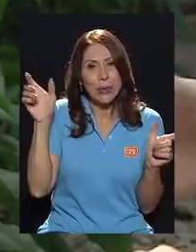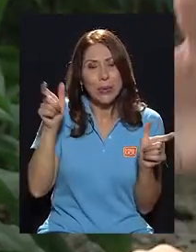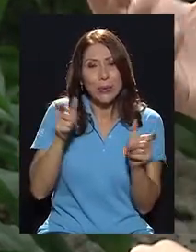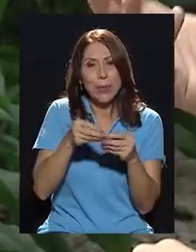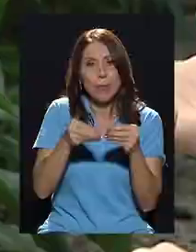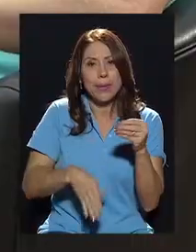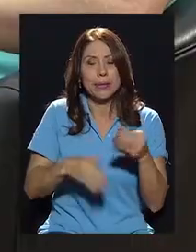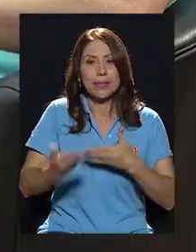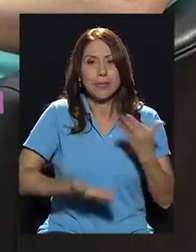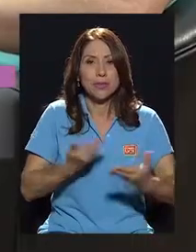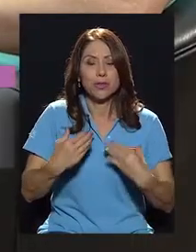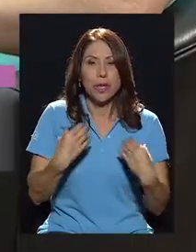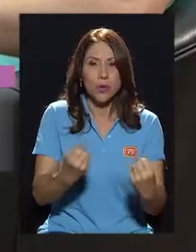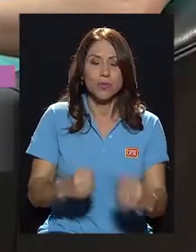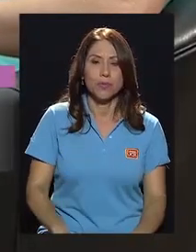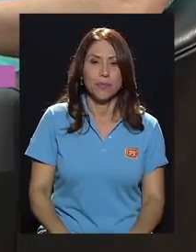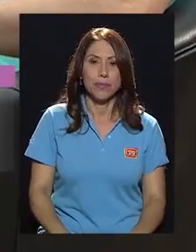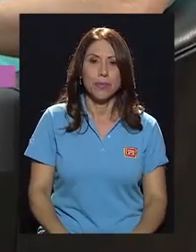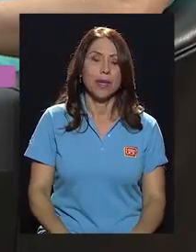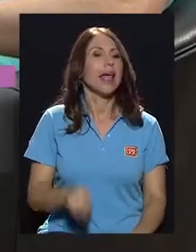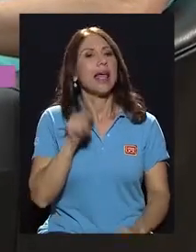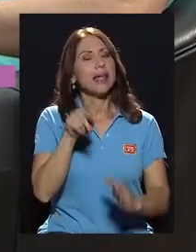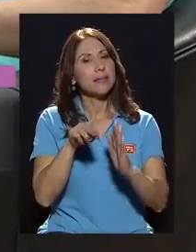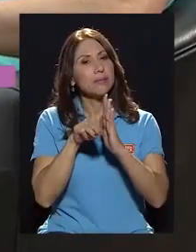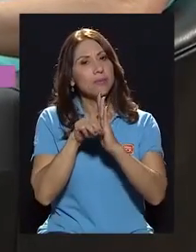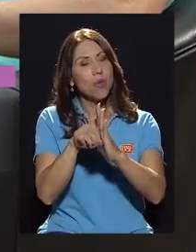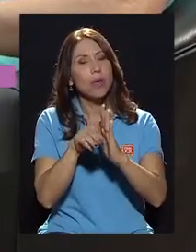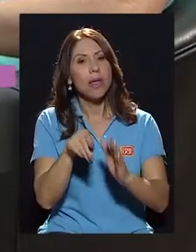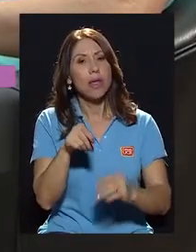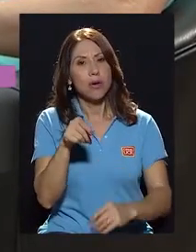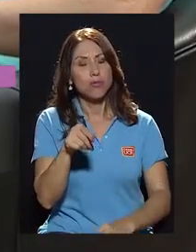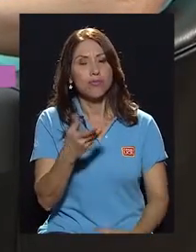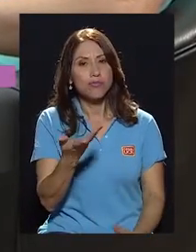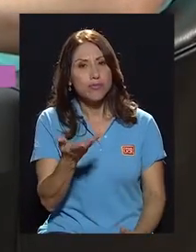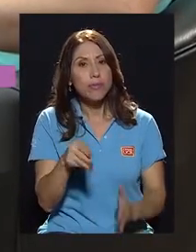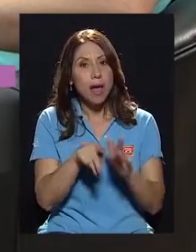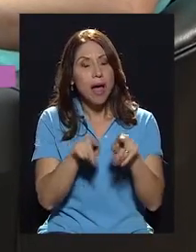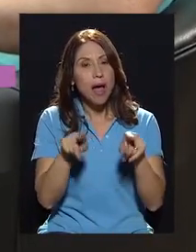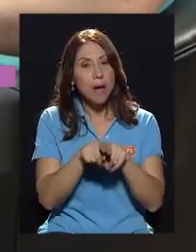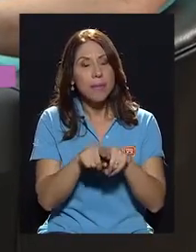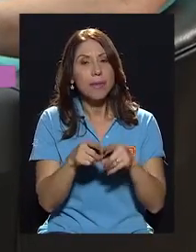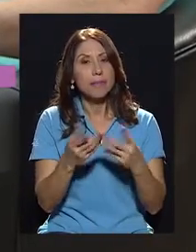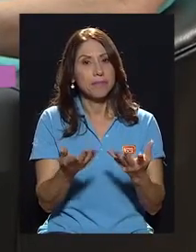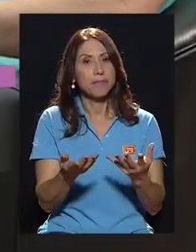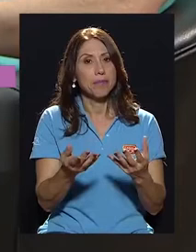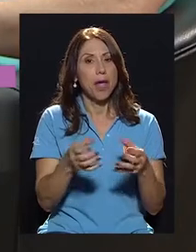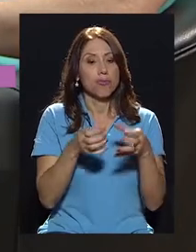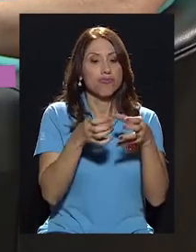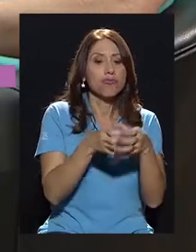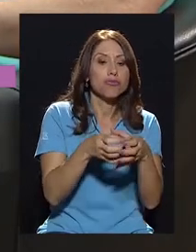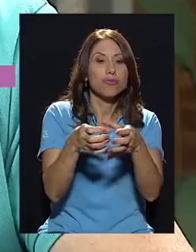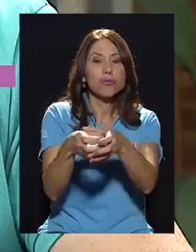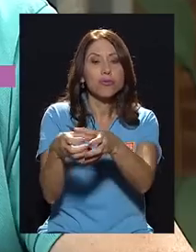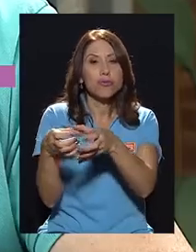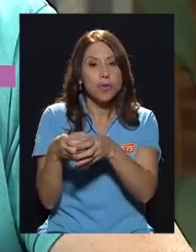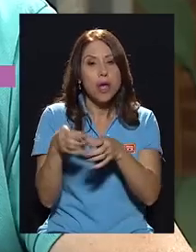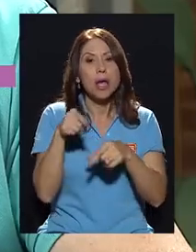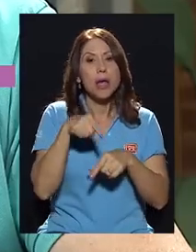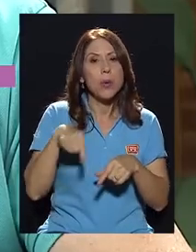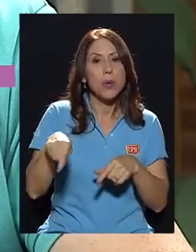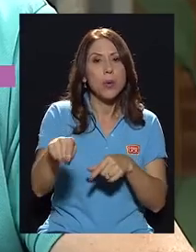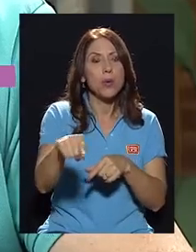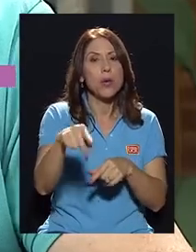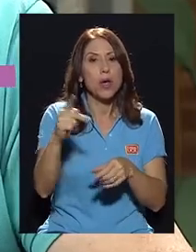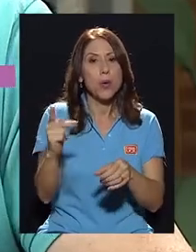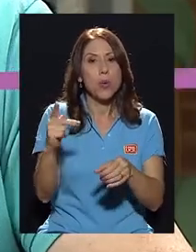este modelo del que estamos conversando, también, pues, me imagino que habrán actores, ¿verdad?, que forman parte